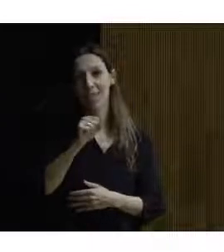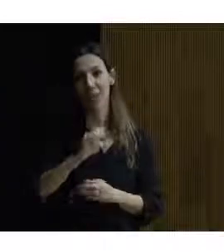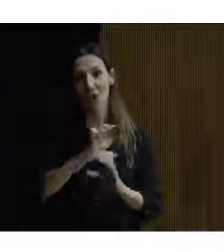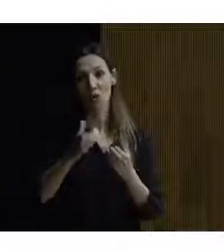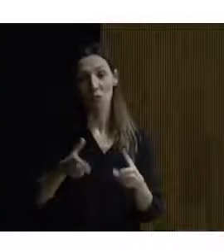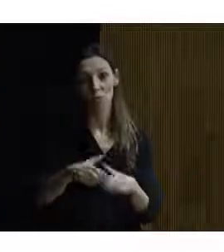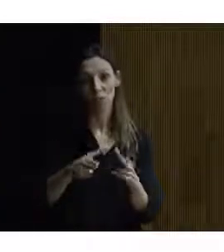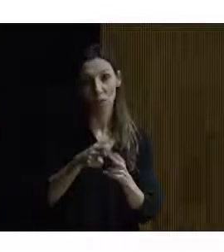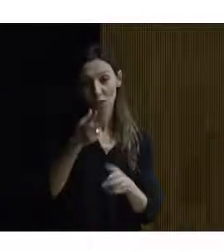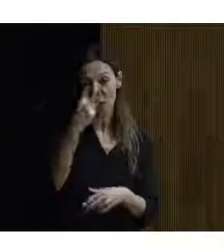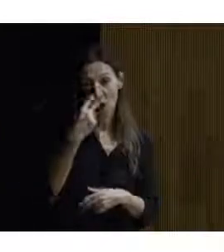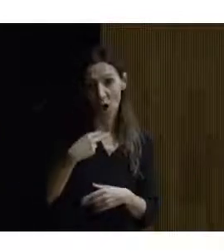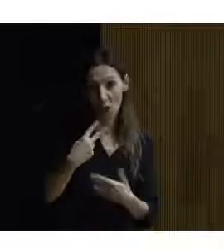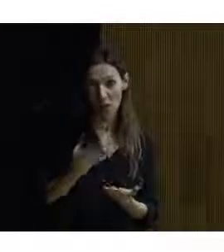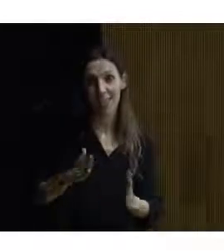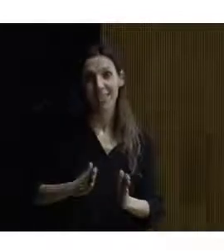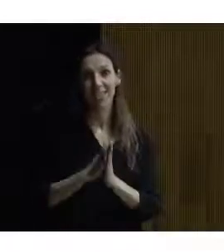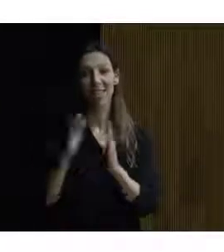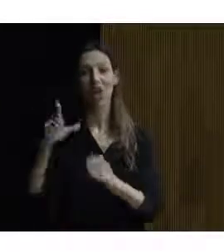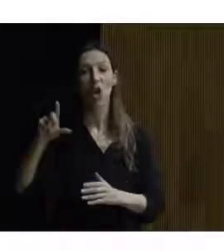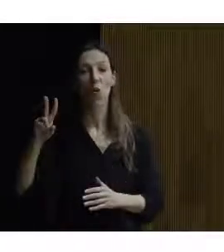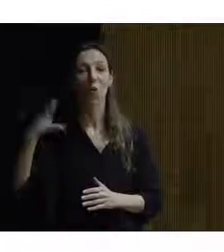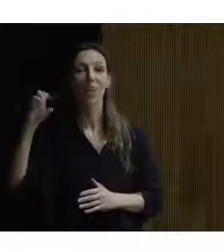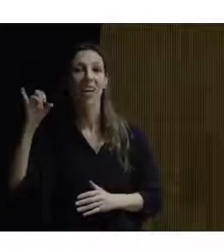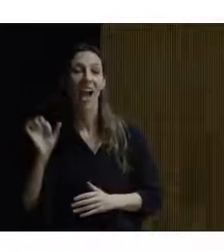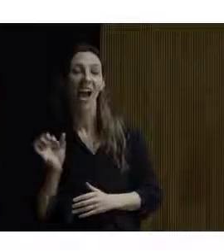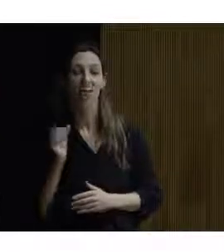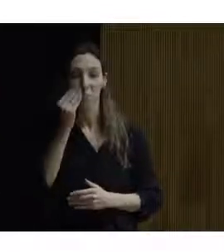comentado antes era Santa Lucía la patrona de los ciegos y de las modistas